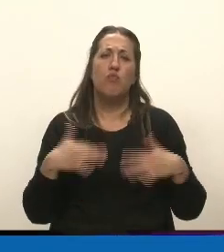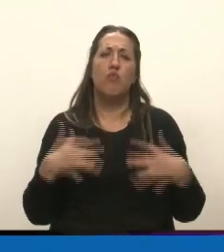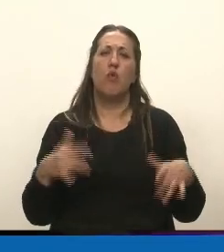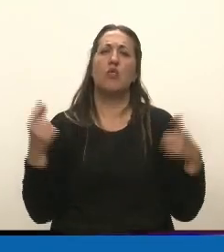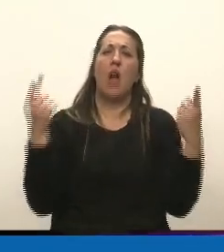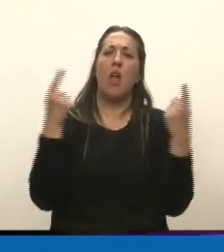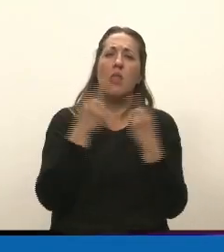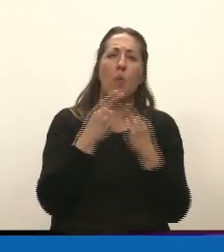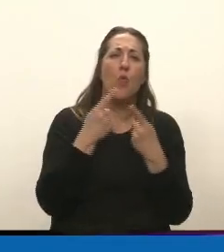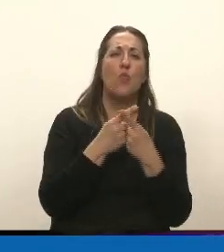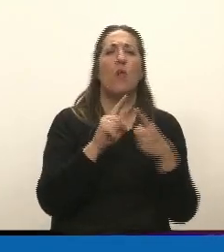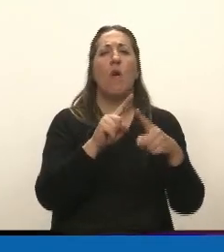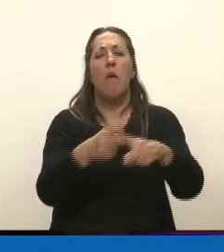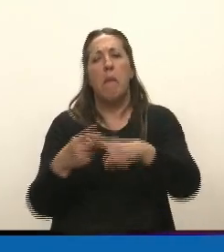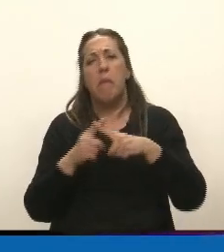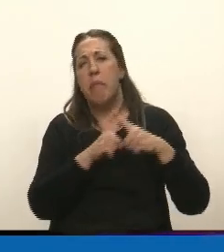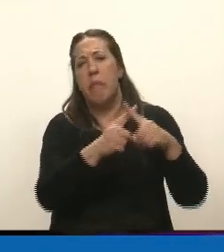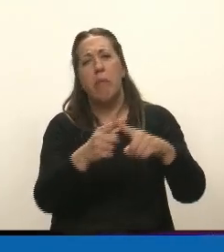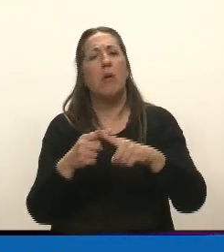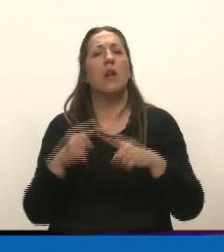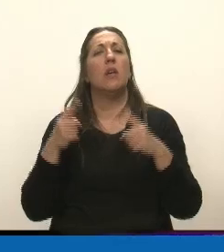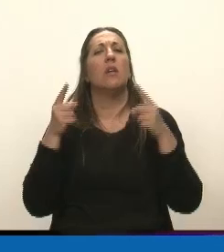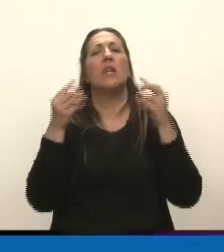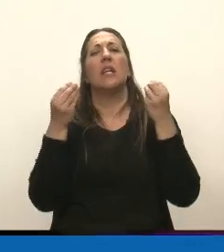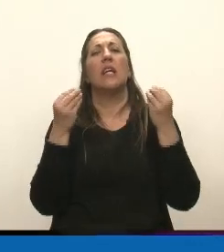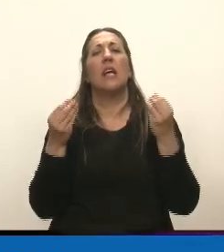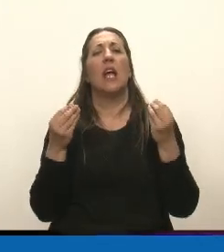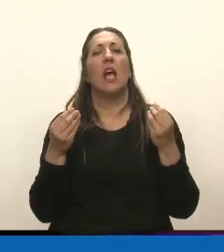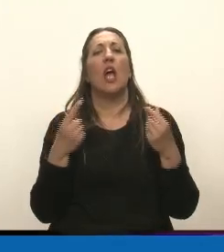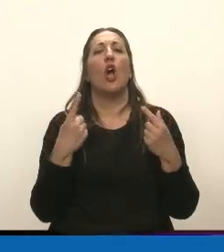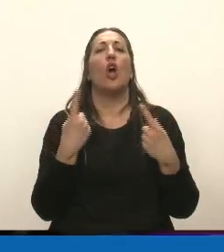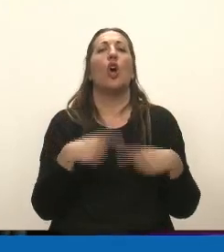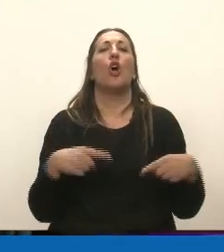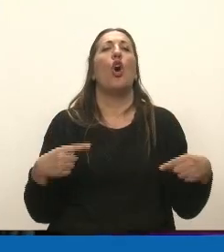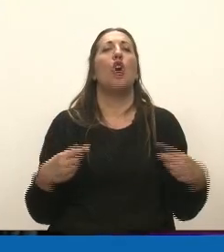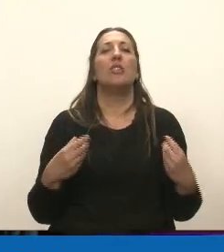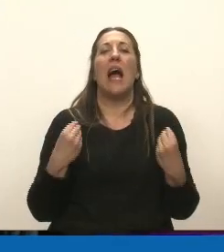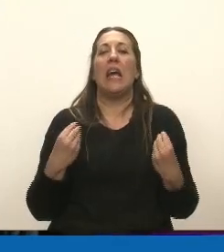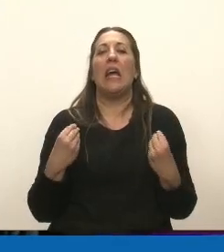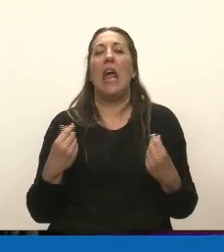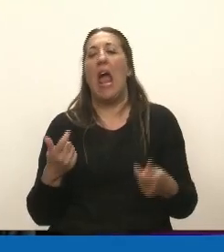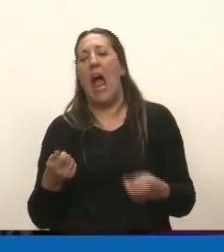presentaciones basado simplemente en lo que cuesta y en lo que pierdo.